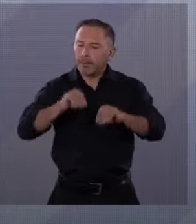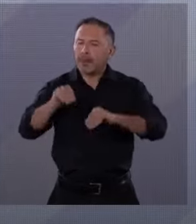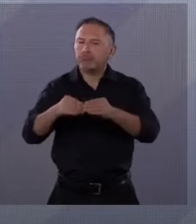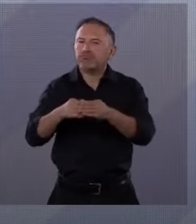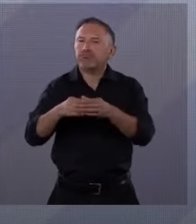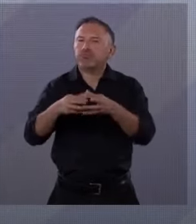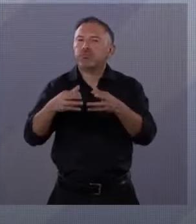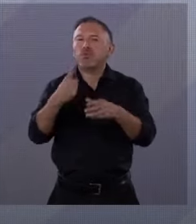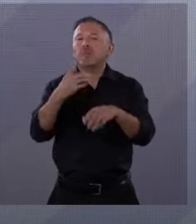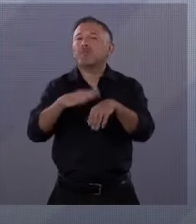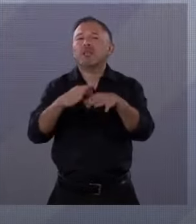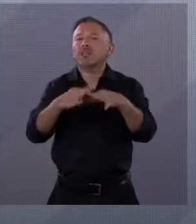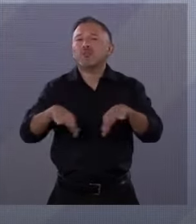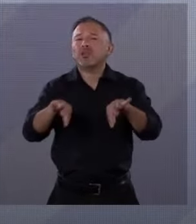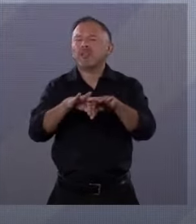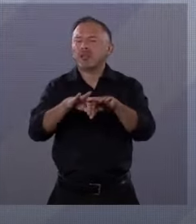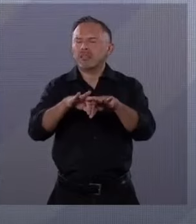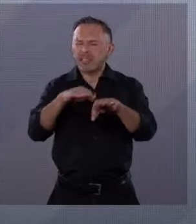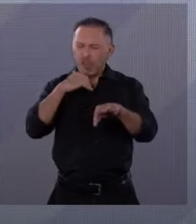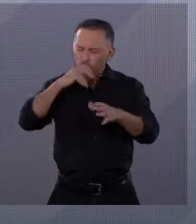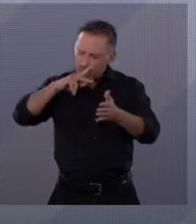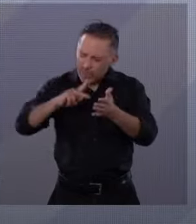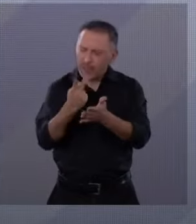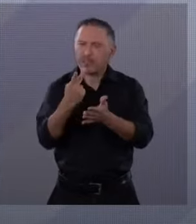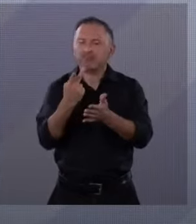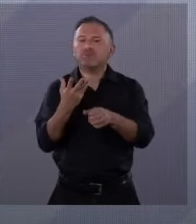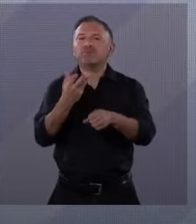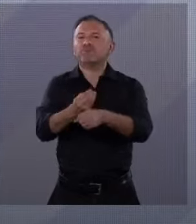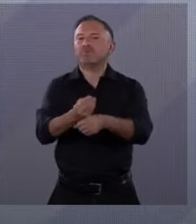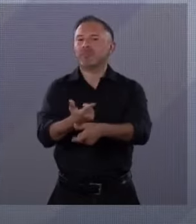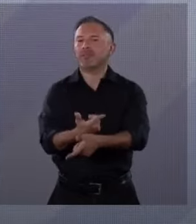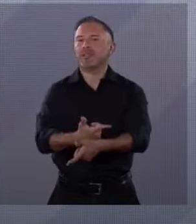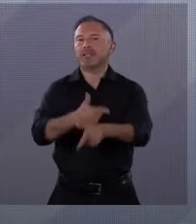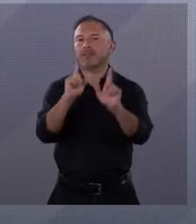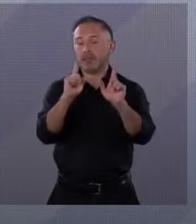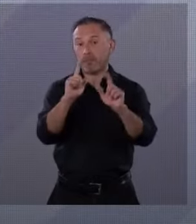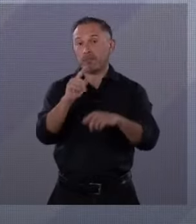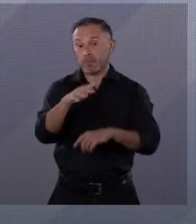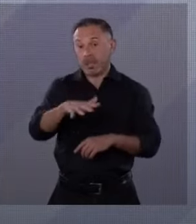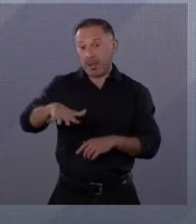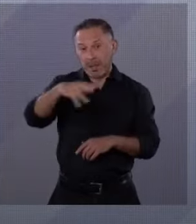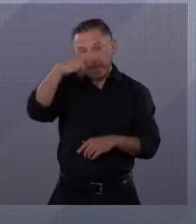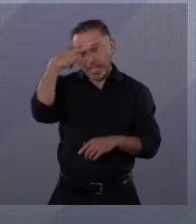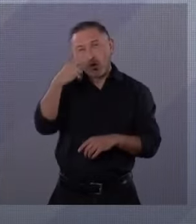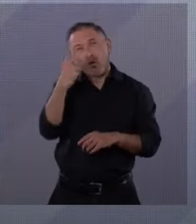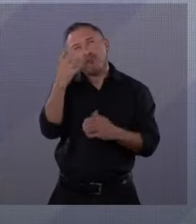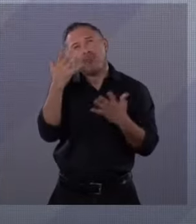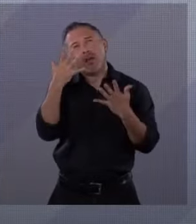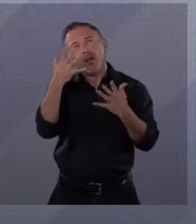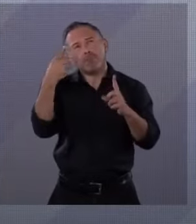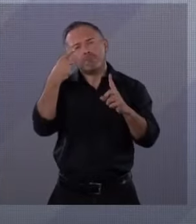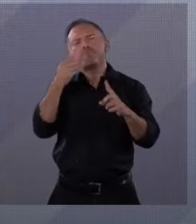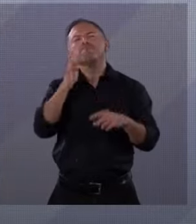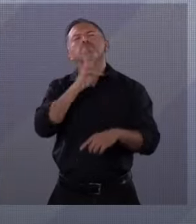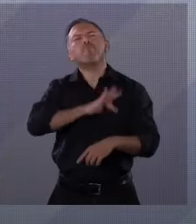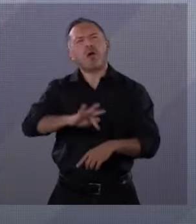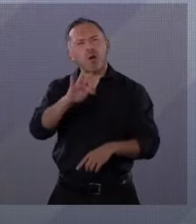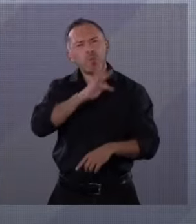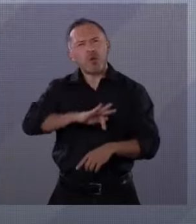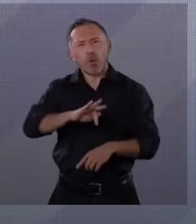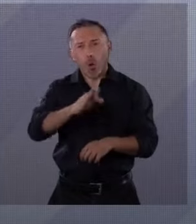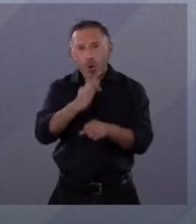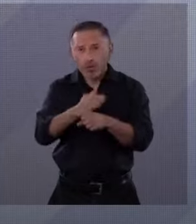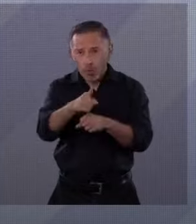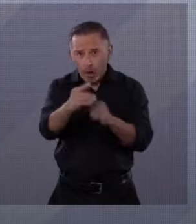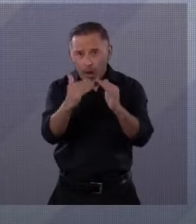libertad. Este México es posible. Yo estoy segura que tú que me estás viendo en tu casa, sabes que te